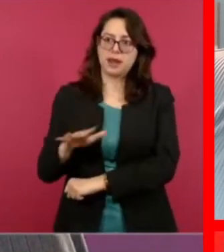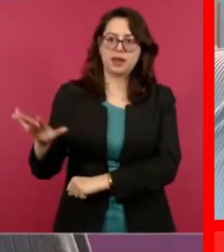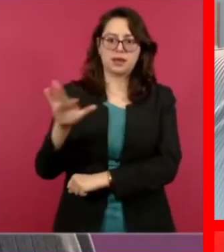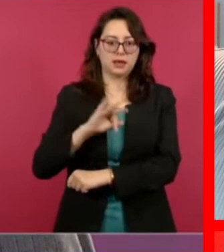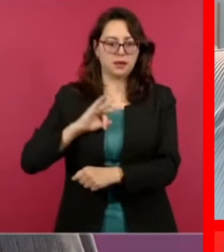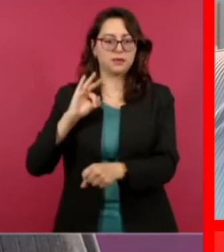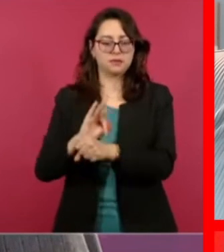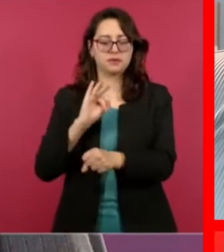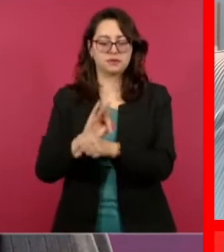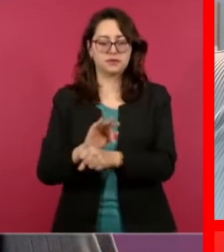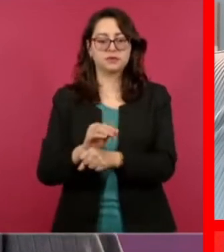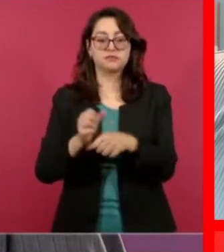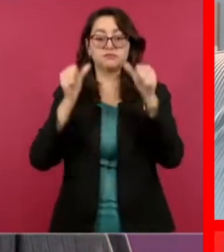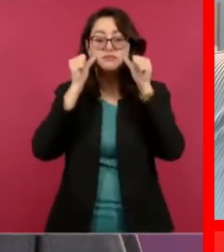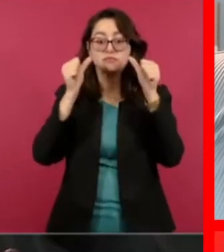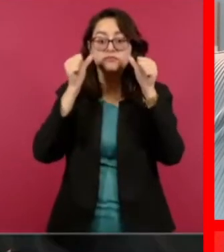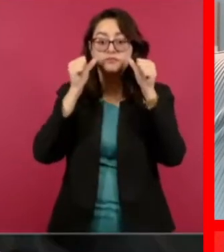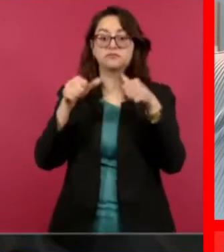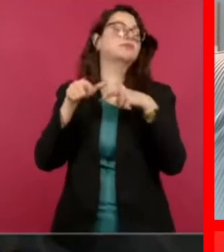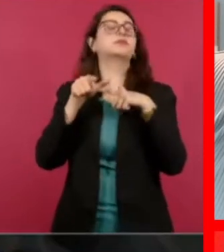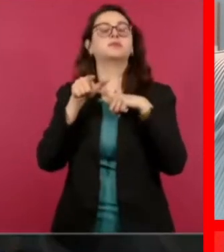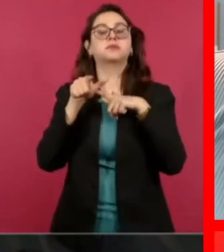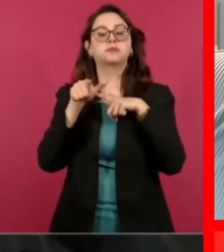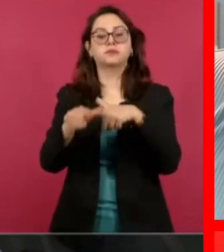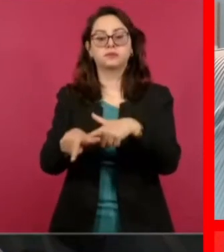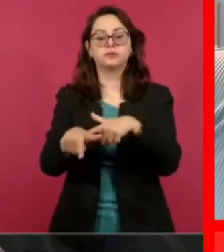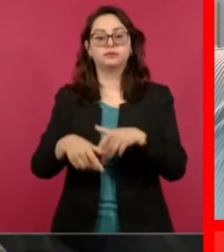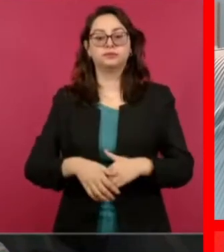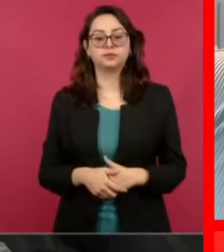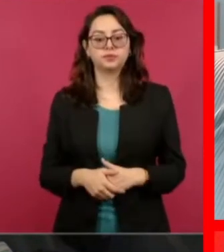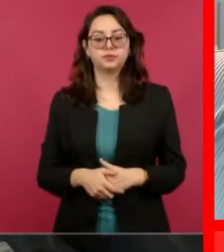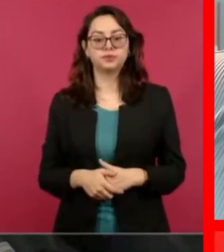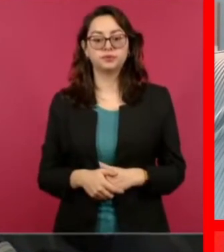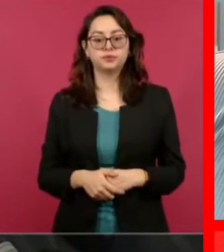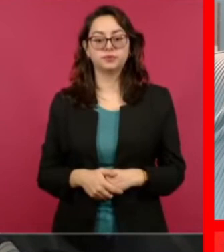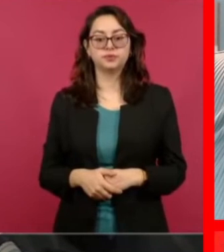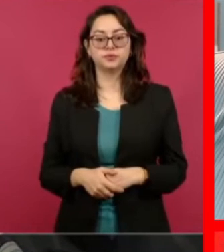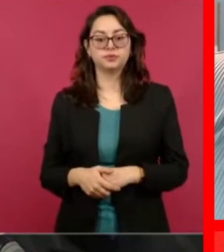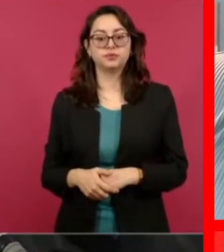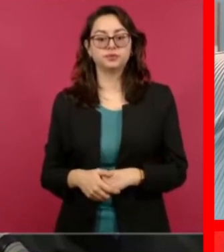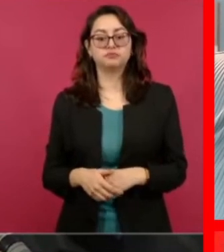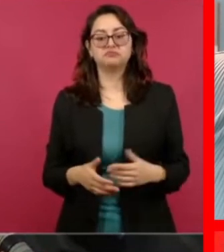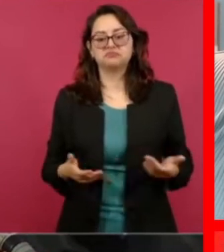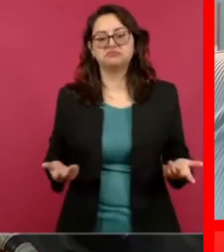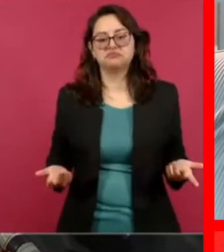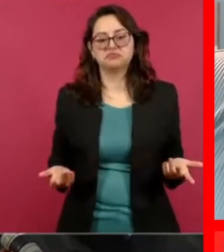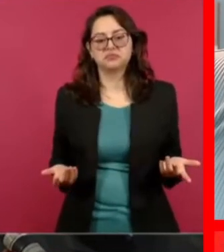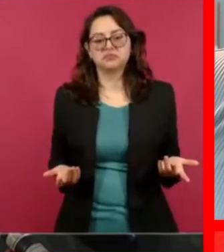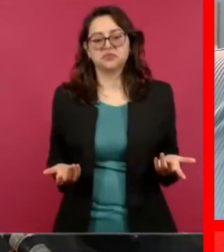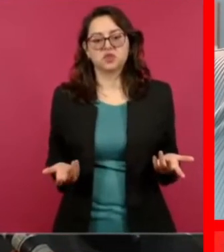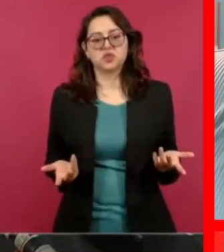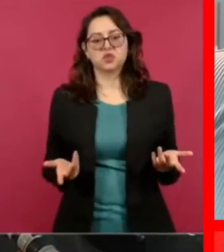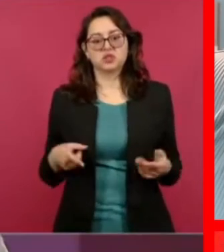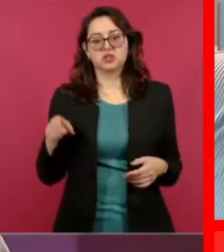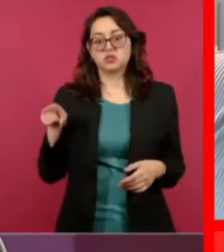estar atentos. Esto va a seguir, por eso le urgía